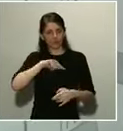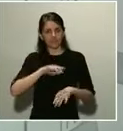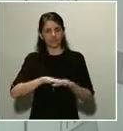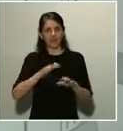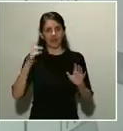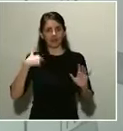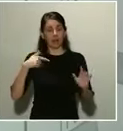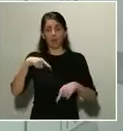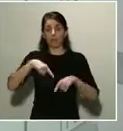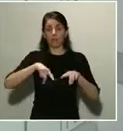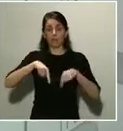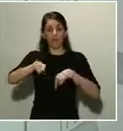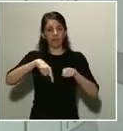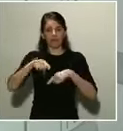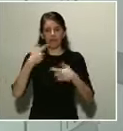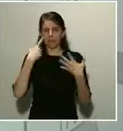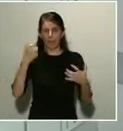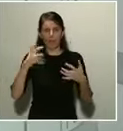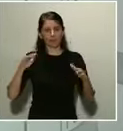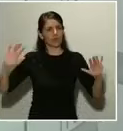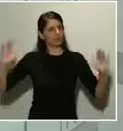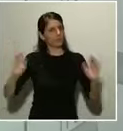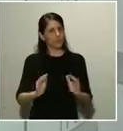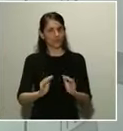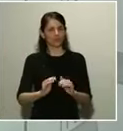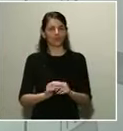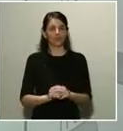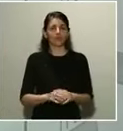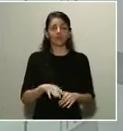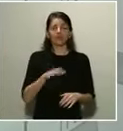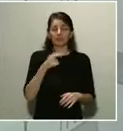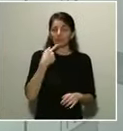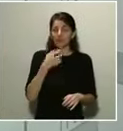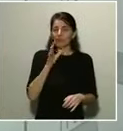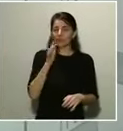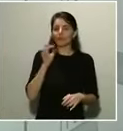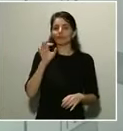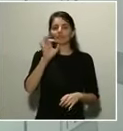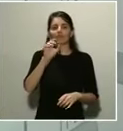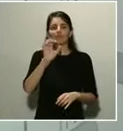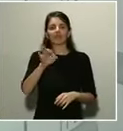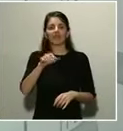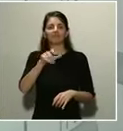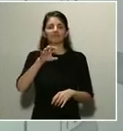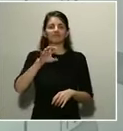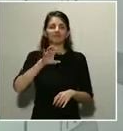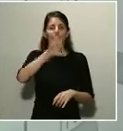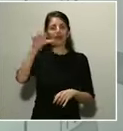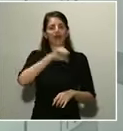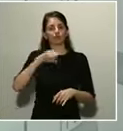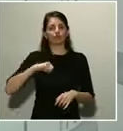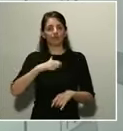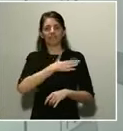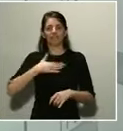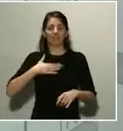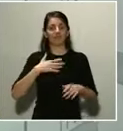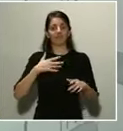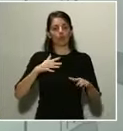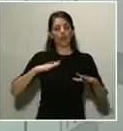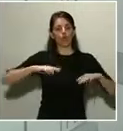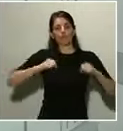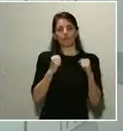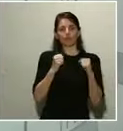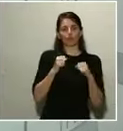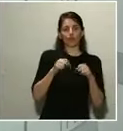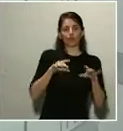tanto, lo digo porque aquellos que han planteado algún cierto confinamiento territorial, pues en la práctica ya es un hecho. No hace falta confinarse